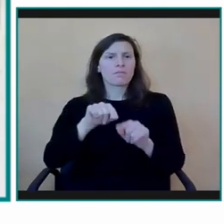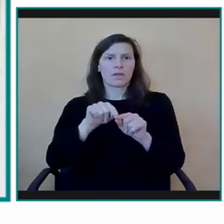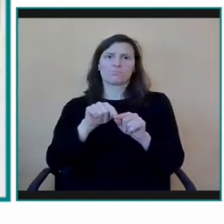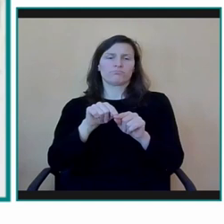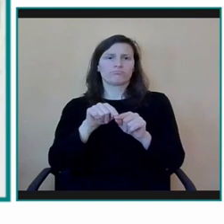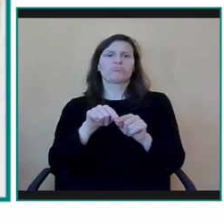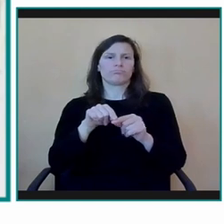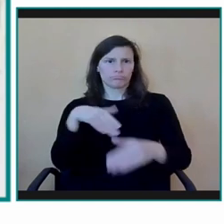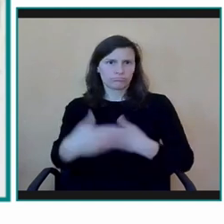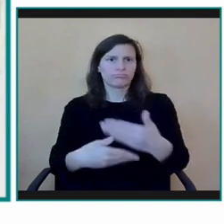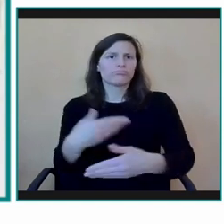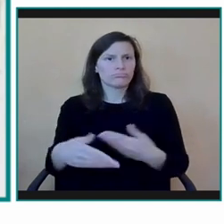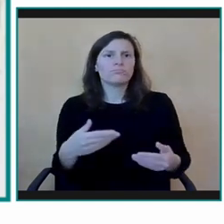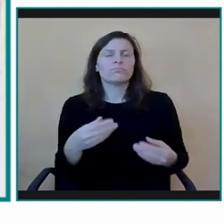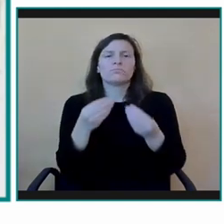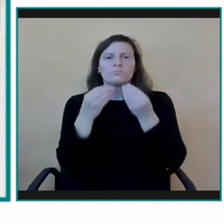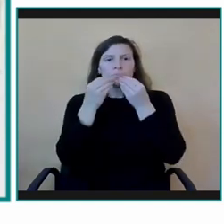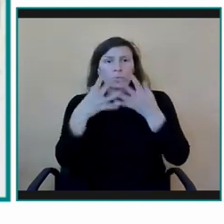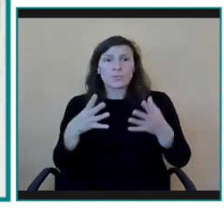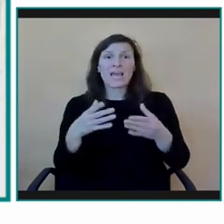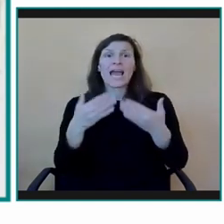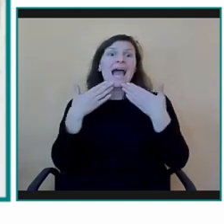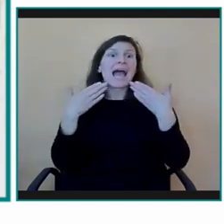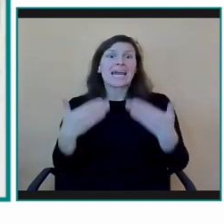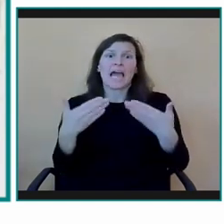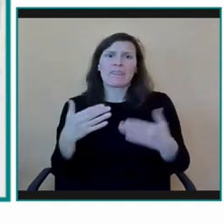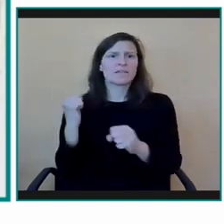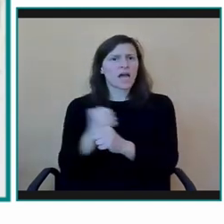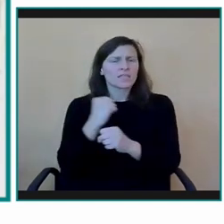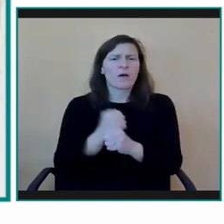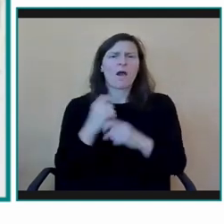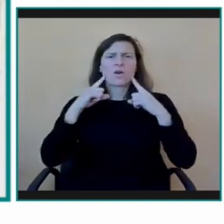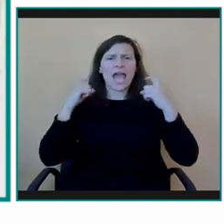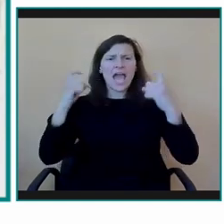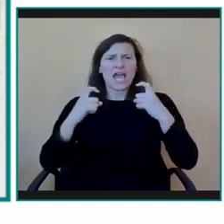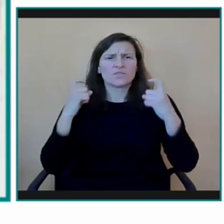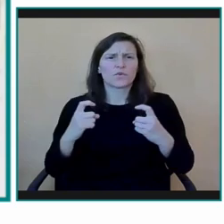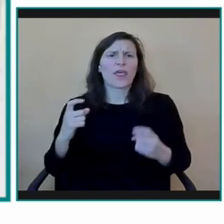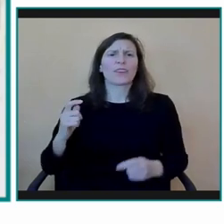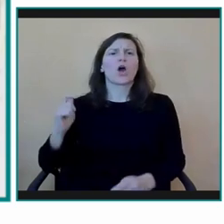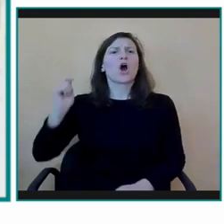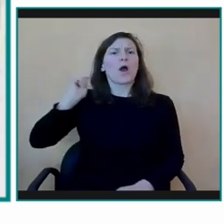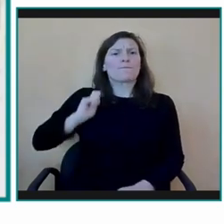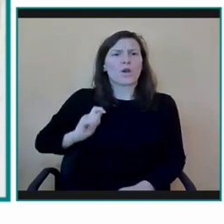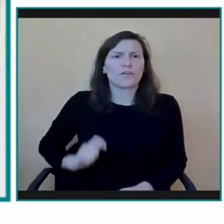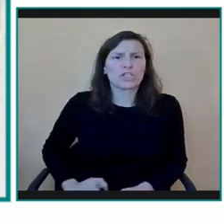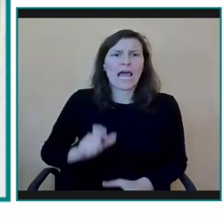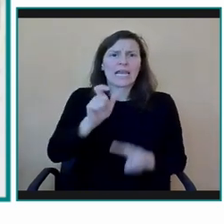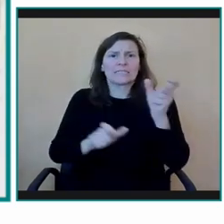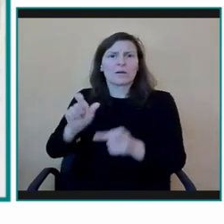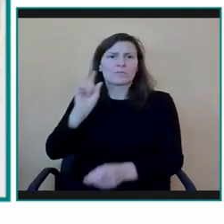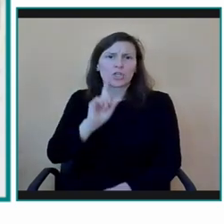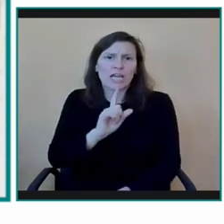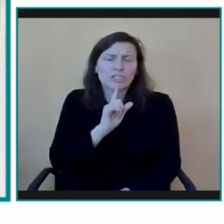entre otras, y al enorme trabajo que en su momento hicieron, por supuesto, las propias personas sordas a través de sus organizaciones, pero